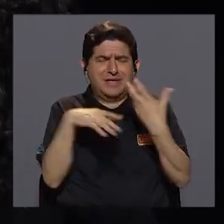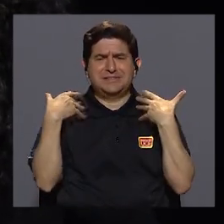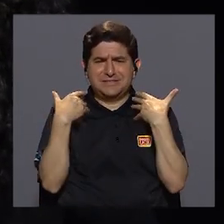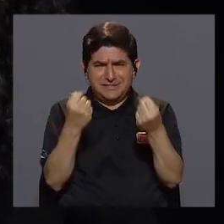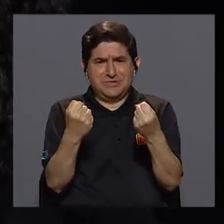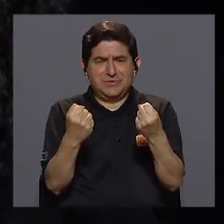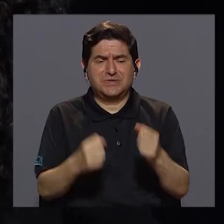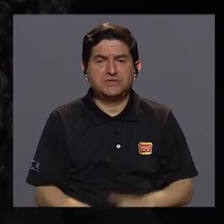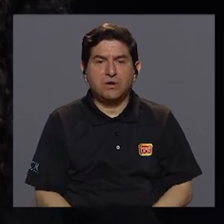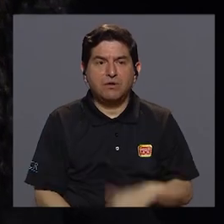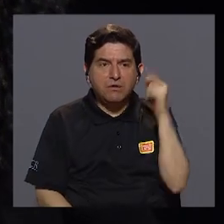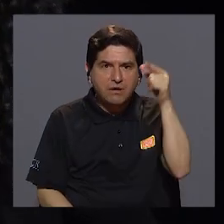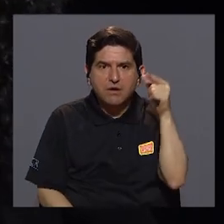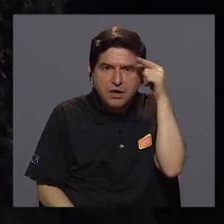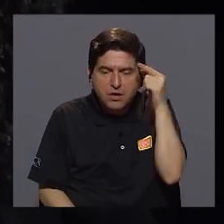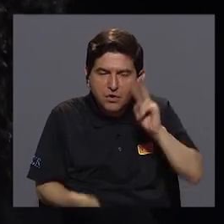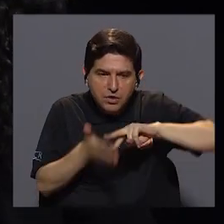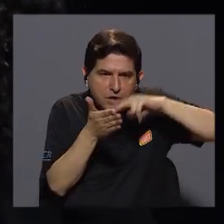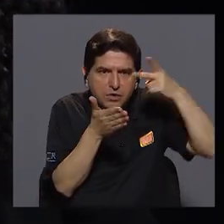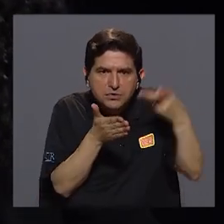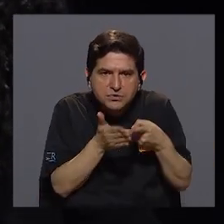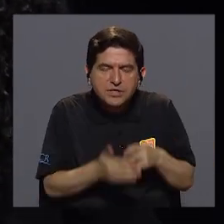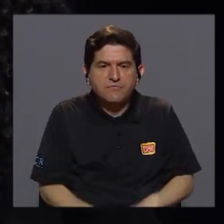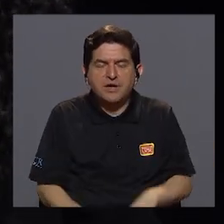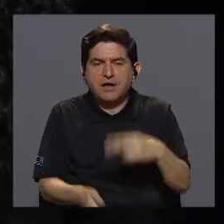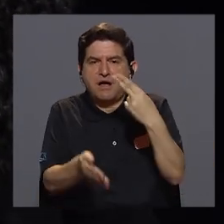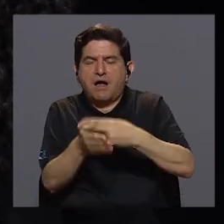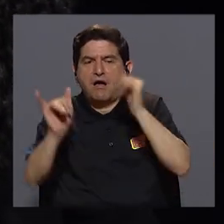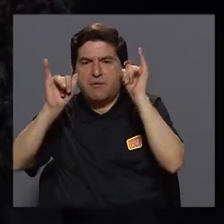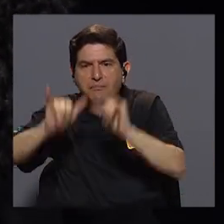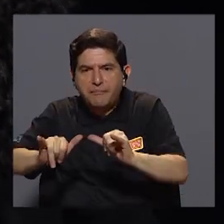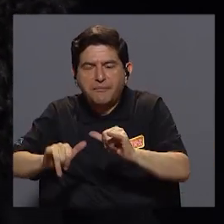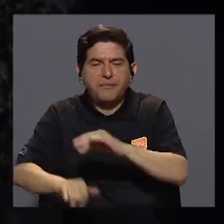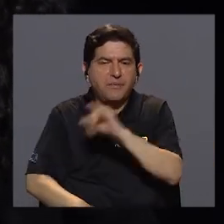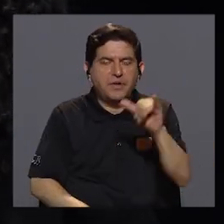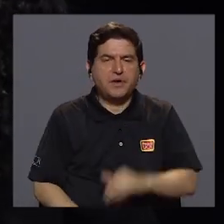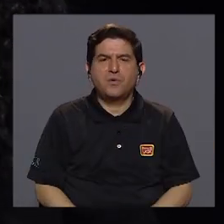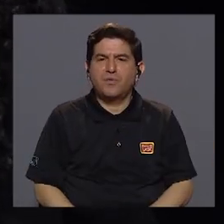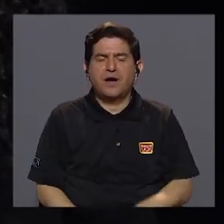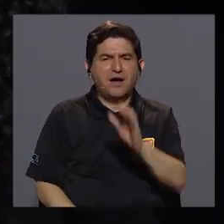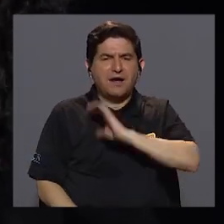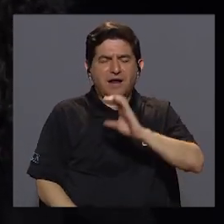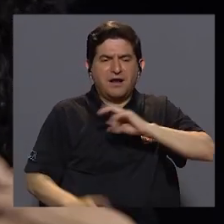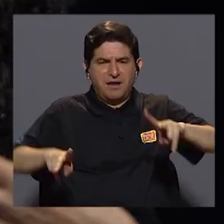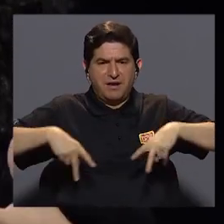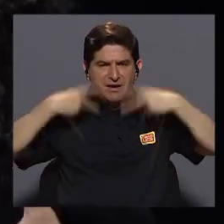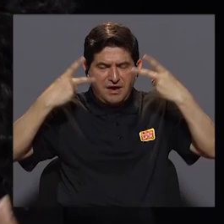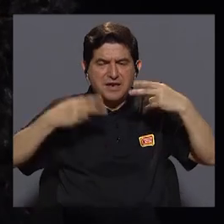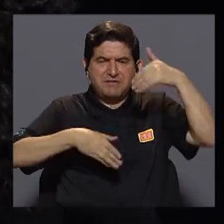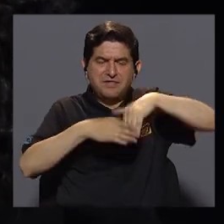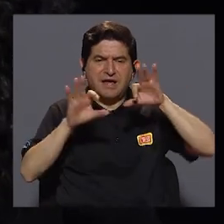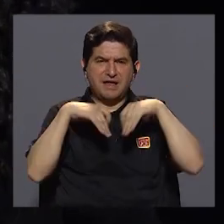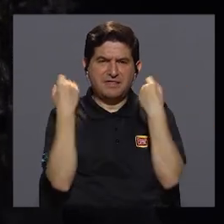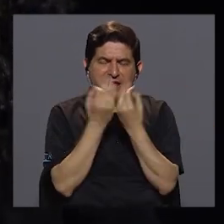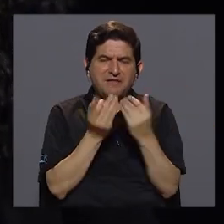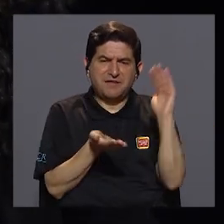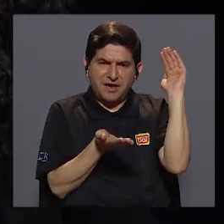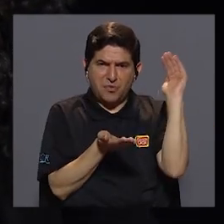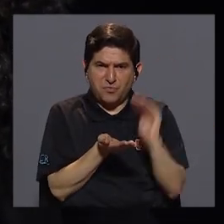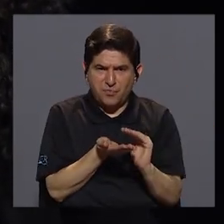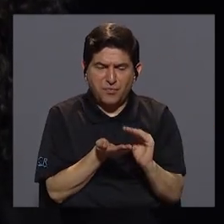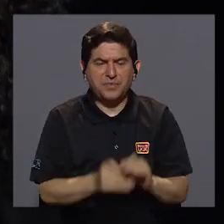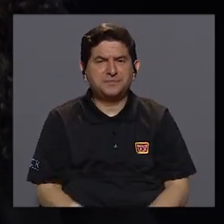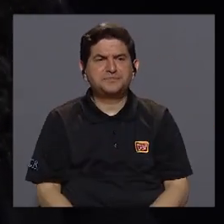de salud de esta persona y evidentemente ello implica internamientos, implica pérdida de calidad de vida en el seno de las familias,